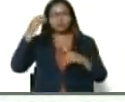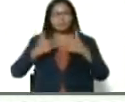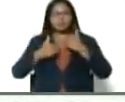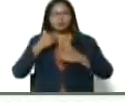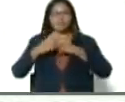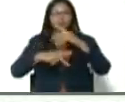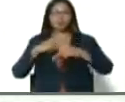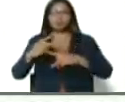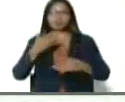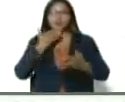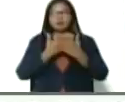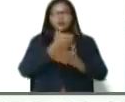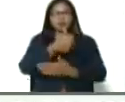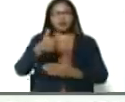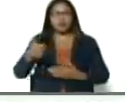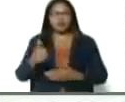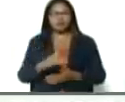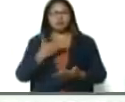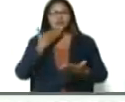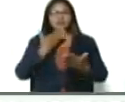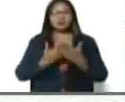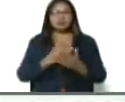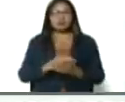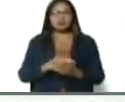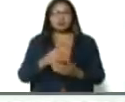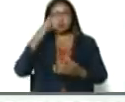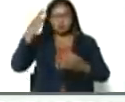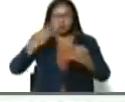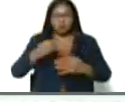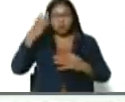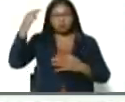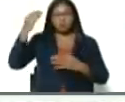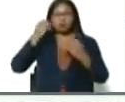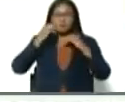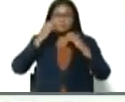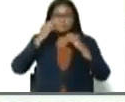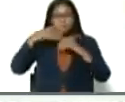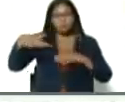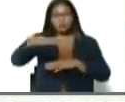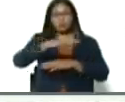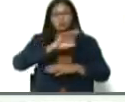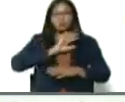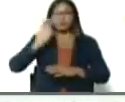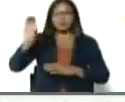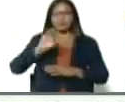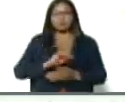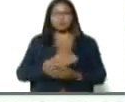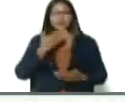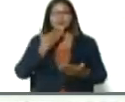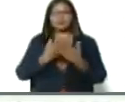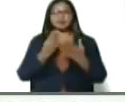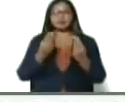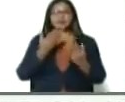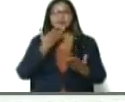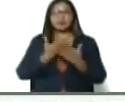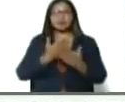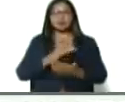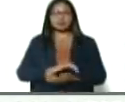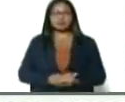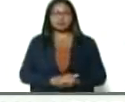productivo, gracias a todos, gracias, creo en Dios, creo en el pueblo, y creo en nuestra patria, gracias, muchas gracias.